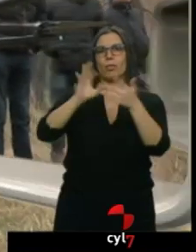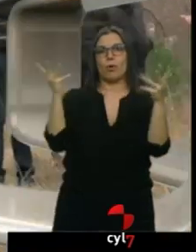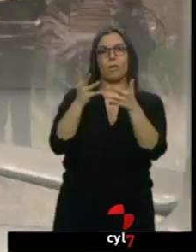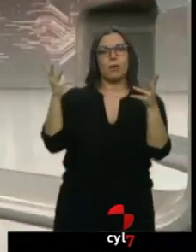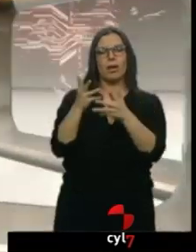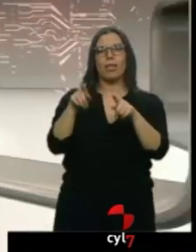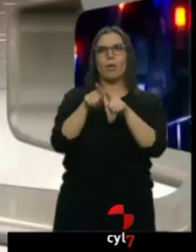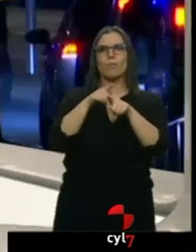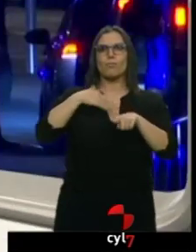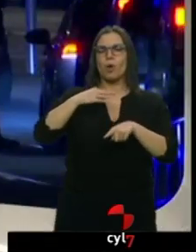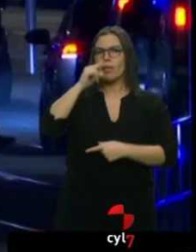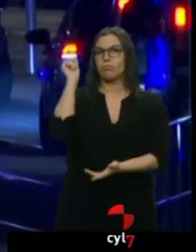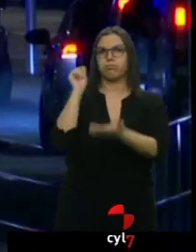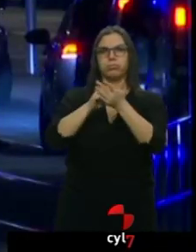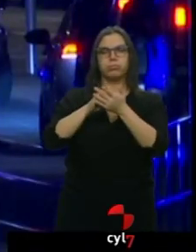apenas minutos.